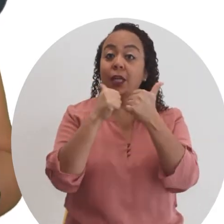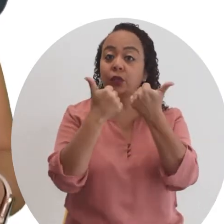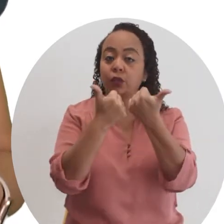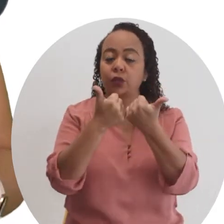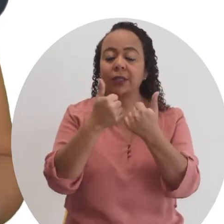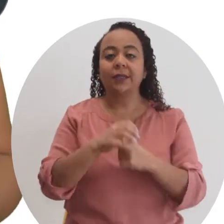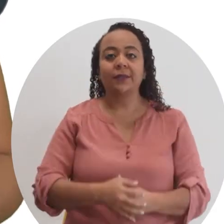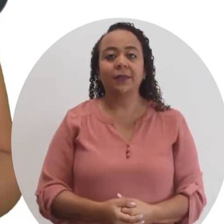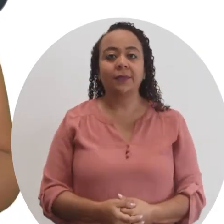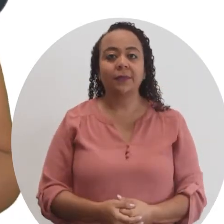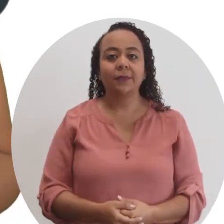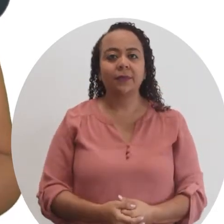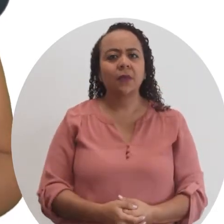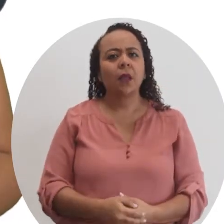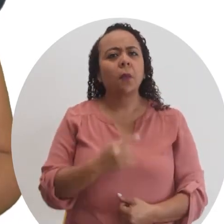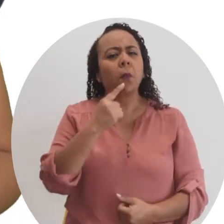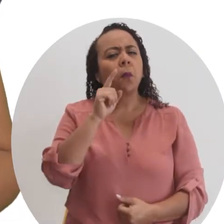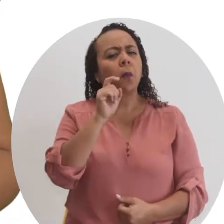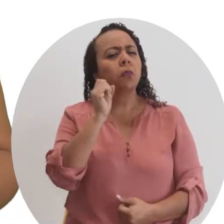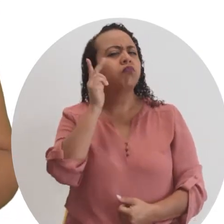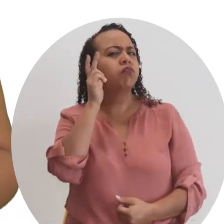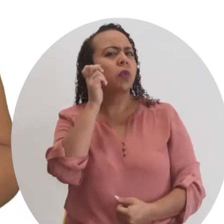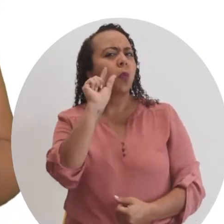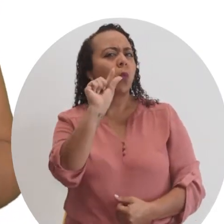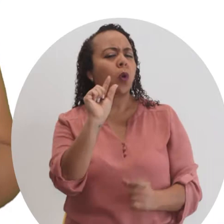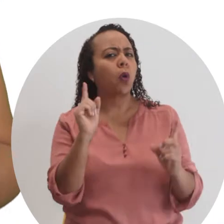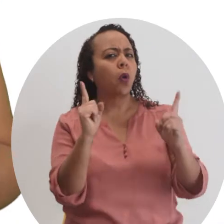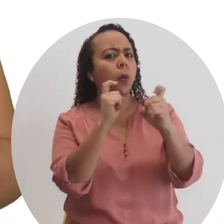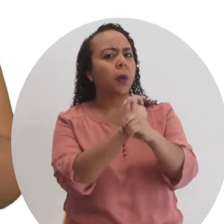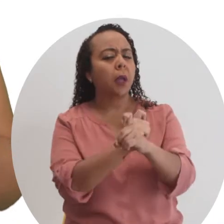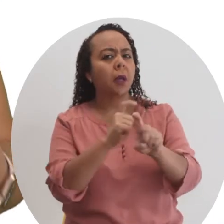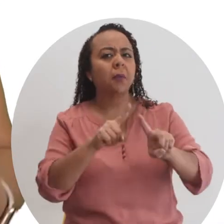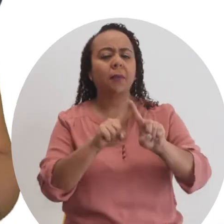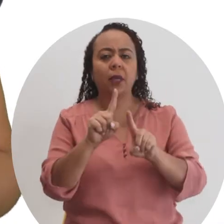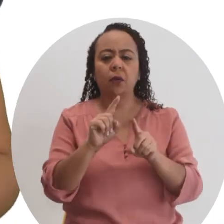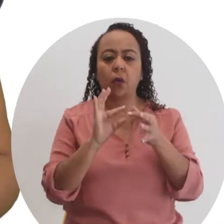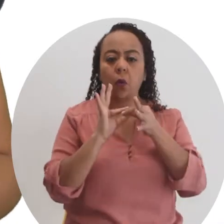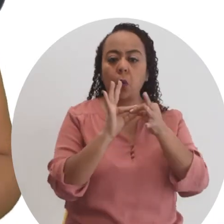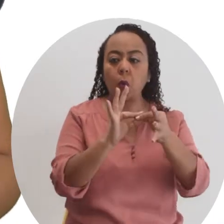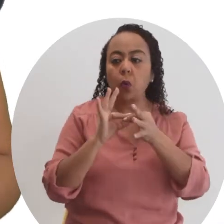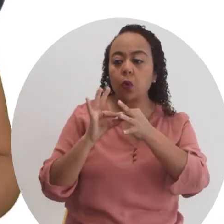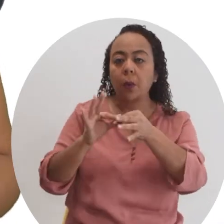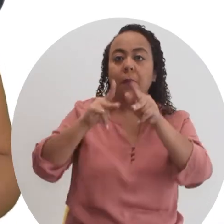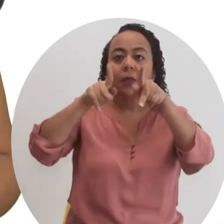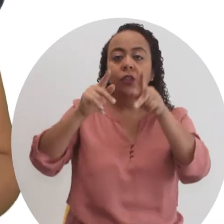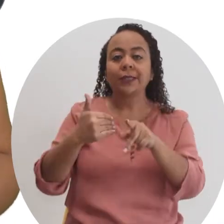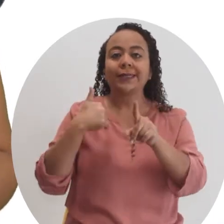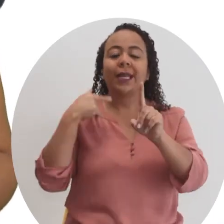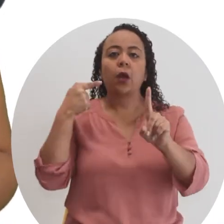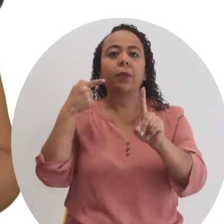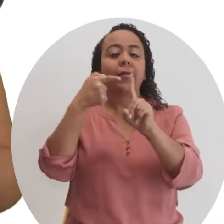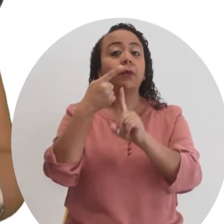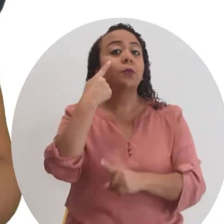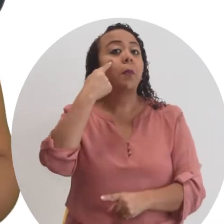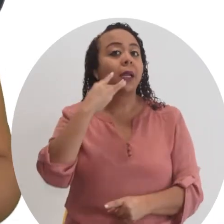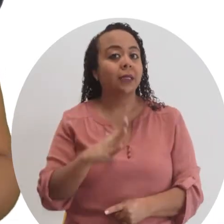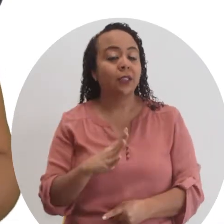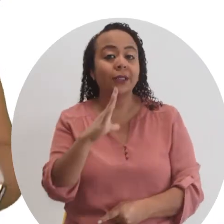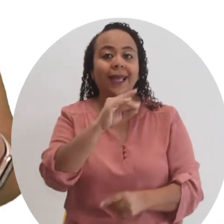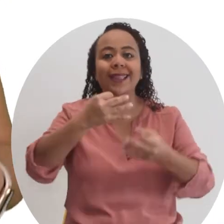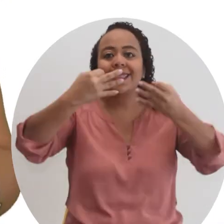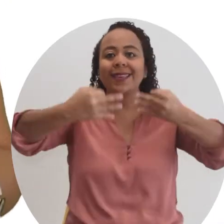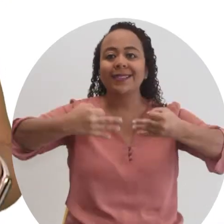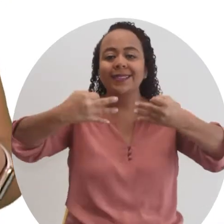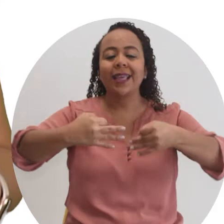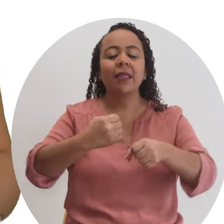asociatividad puede sonar un poco compleja, pero no es más que la unión de personas que tienen objetivos parecidos